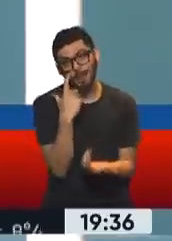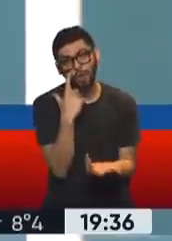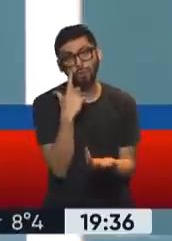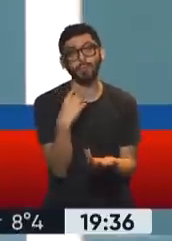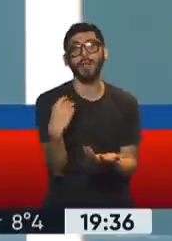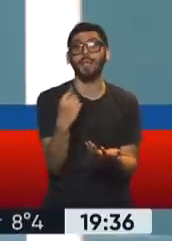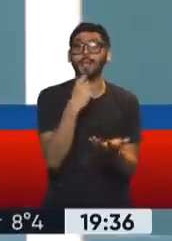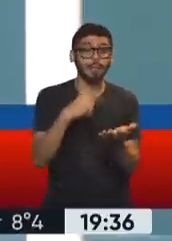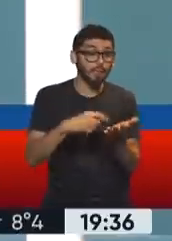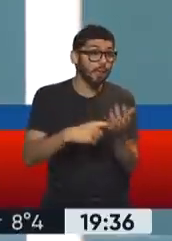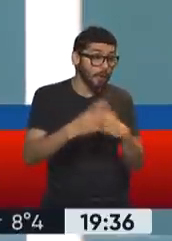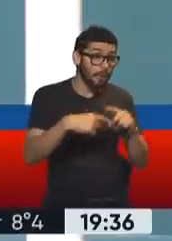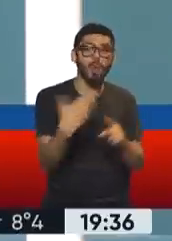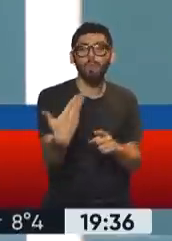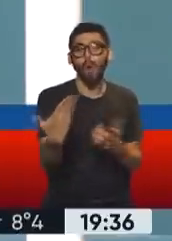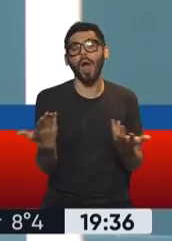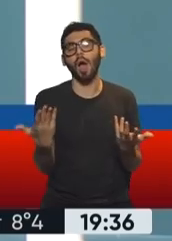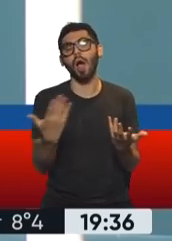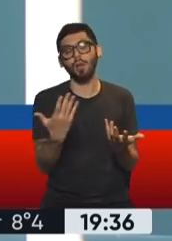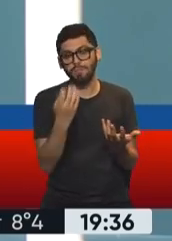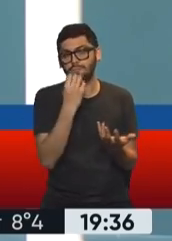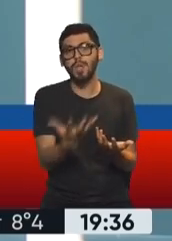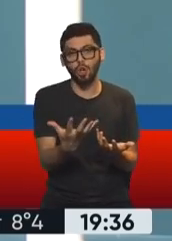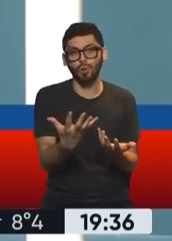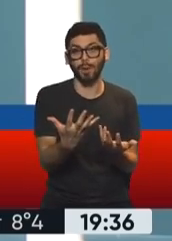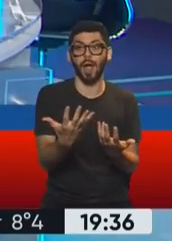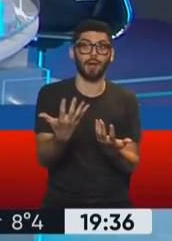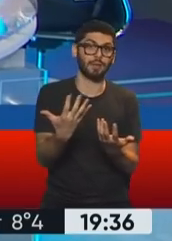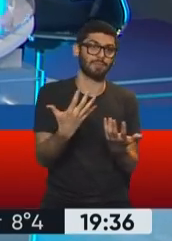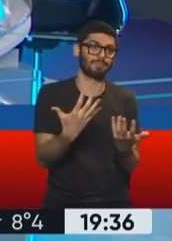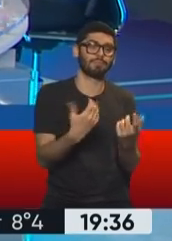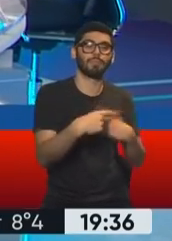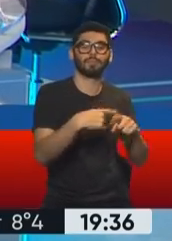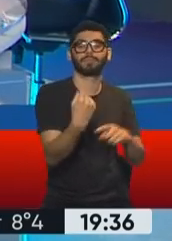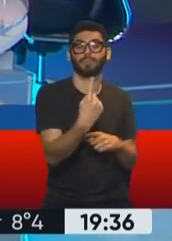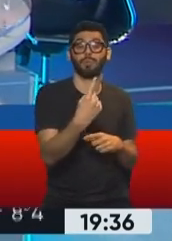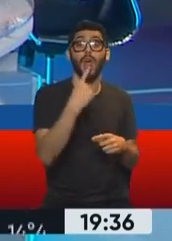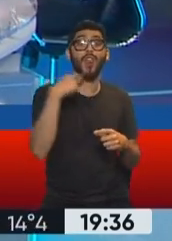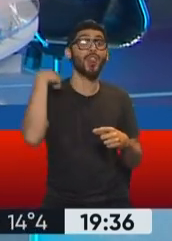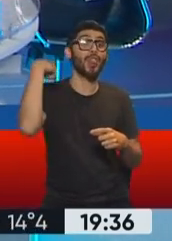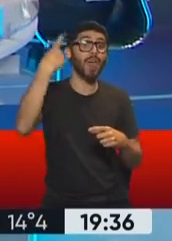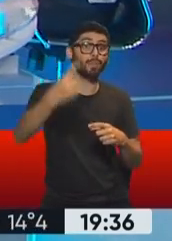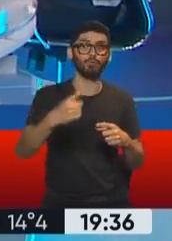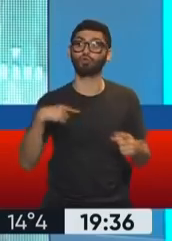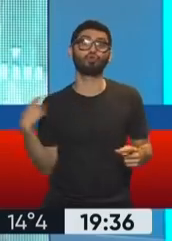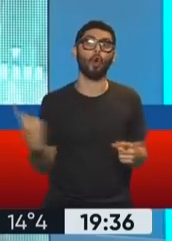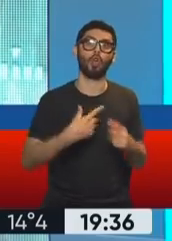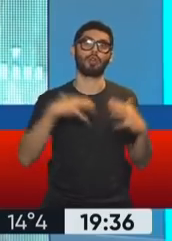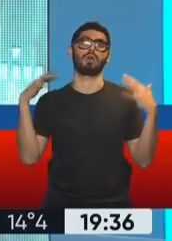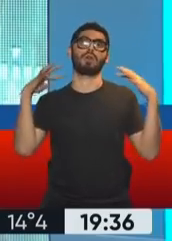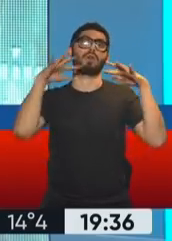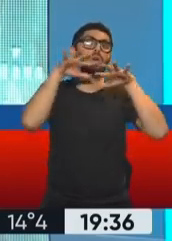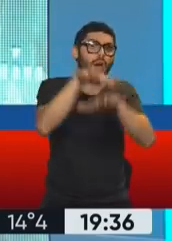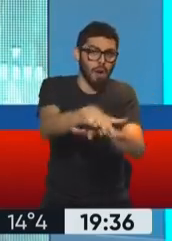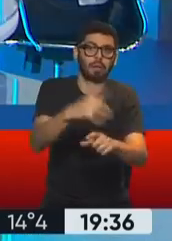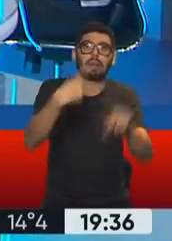en algún momentito lo pueden renovar, bienvenido sea porque tenemos después menos trámites para hacer. Claro que sí, porque después se va a hacer una especie de embudo donde todo el mundo va a ir a tratar